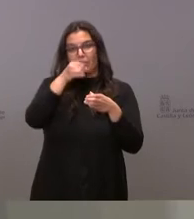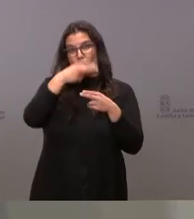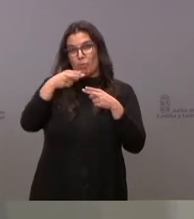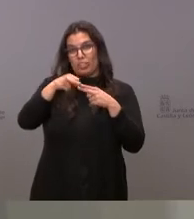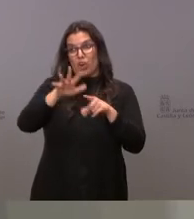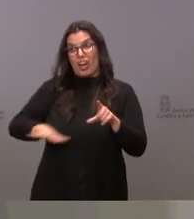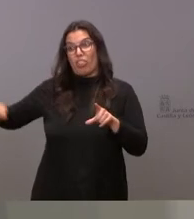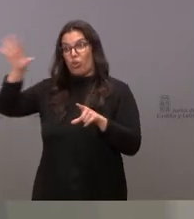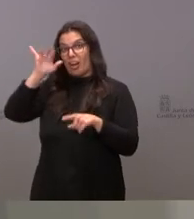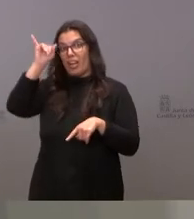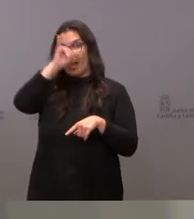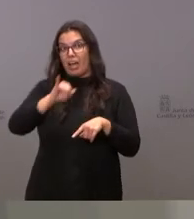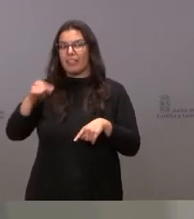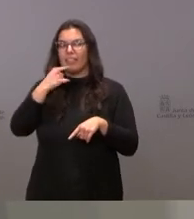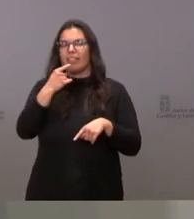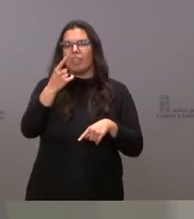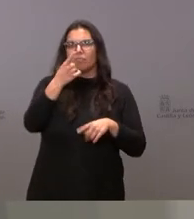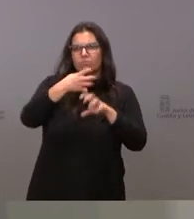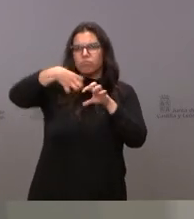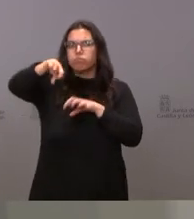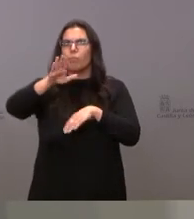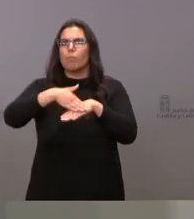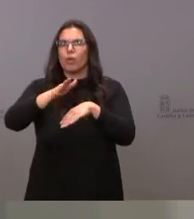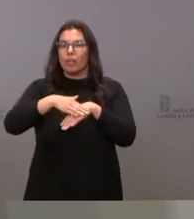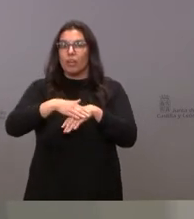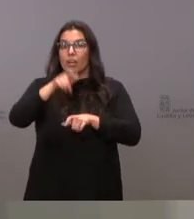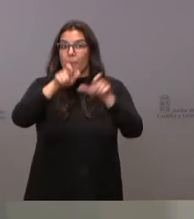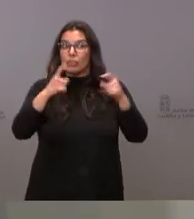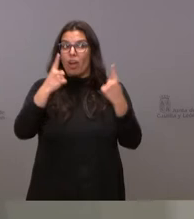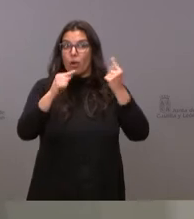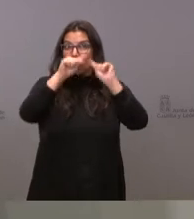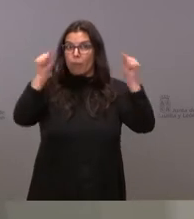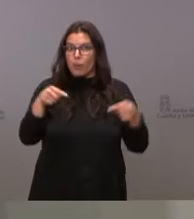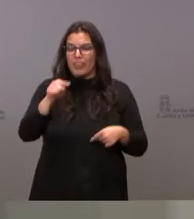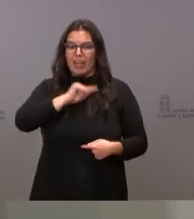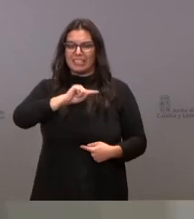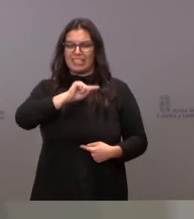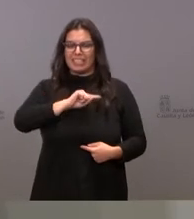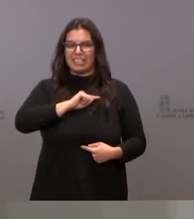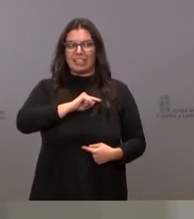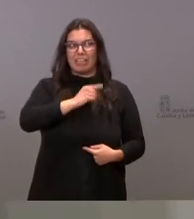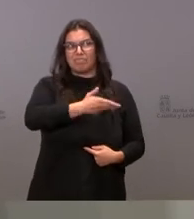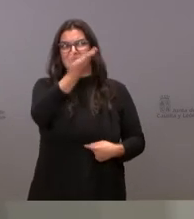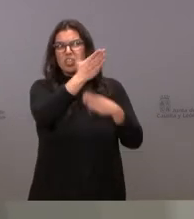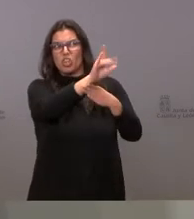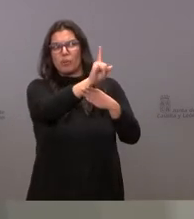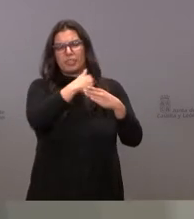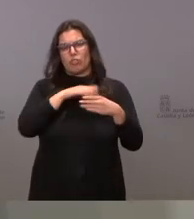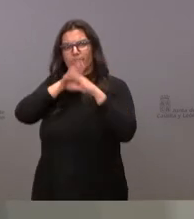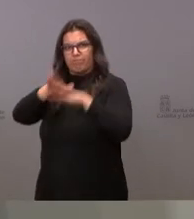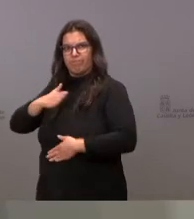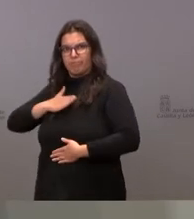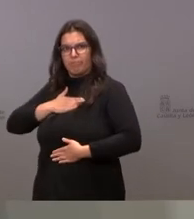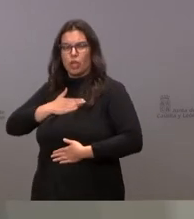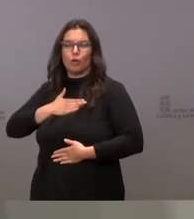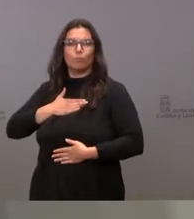por qué ocurre esto, por qué los ciudadanos de algunas provincias no se sienten representados. Yo he hecho